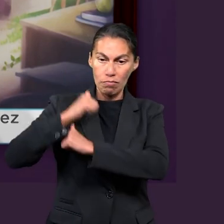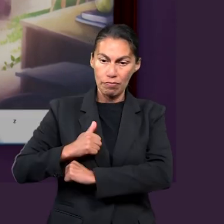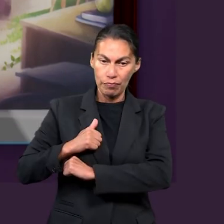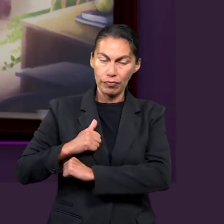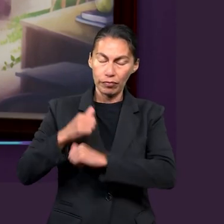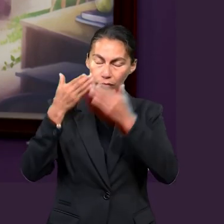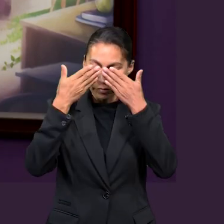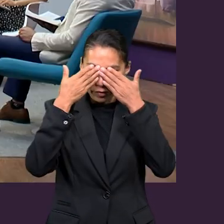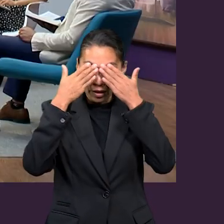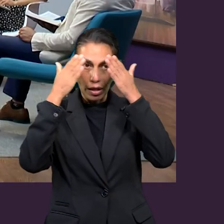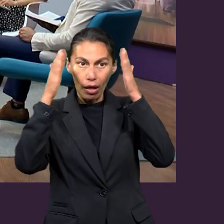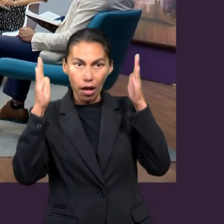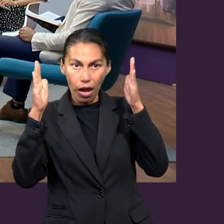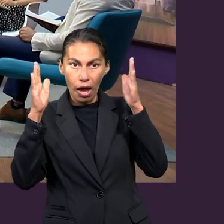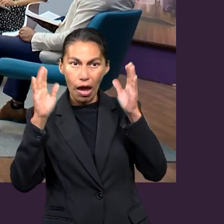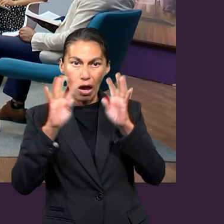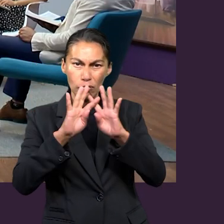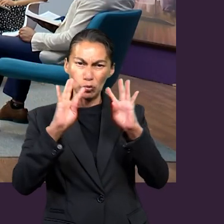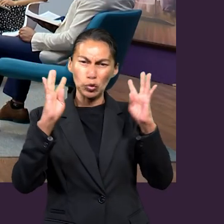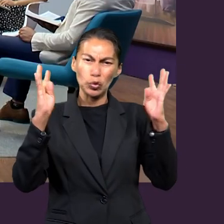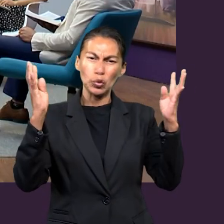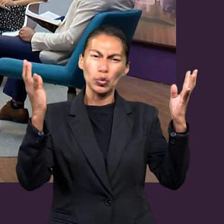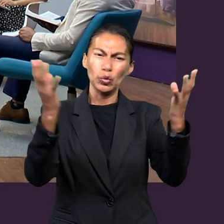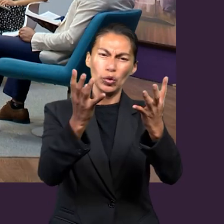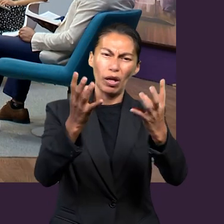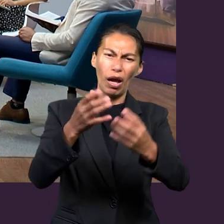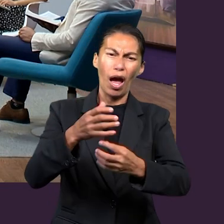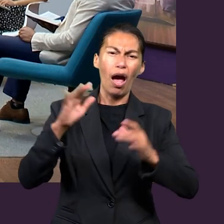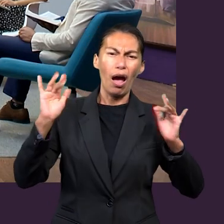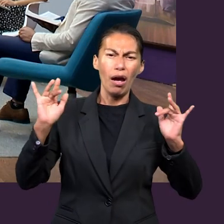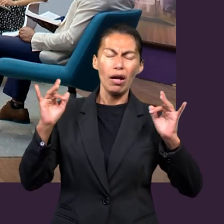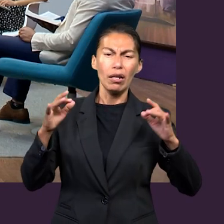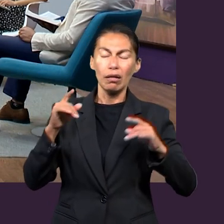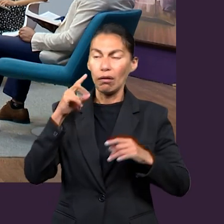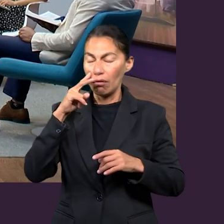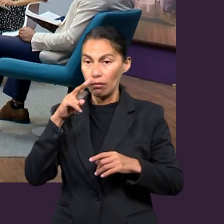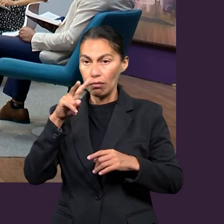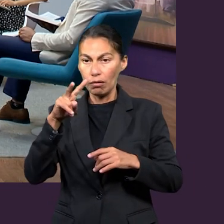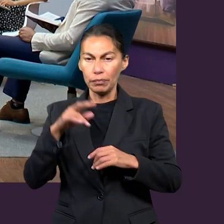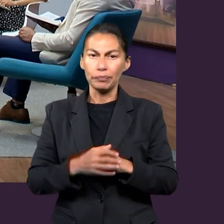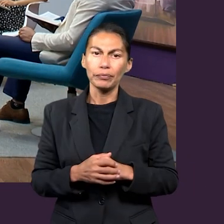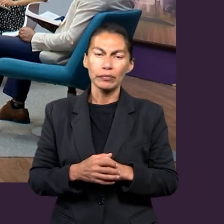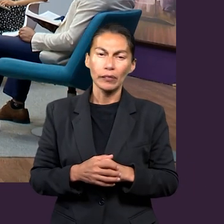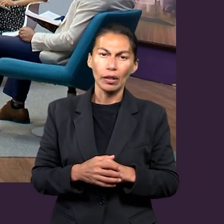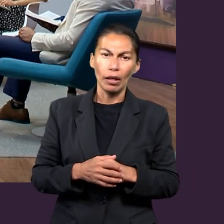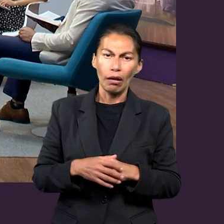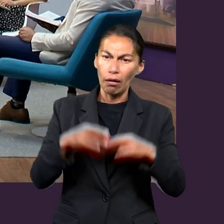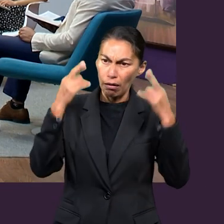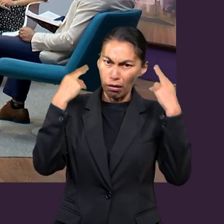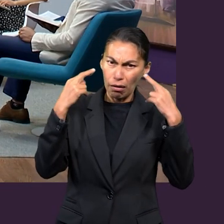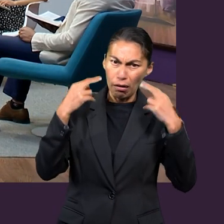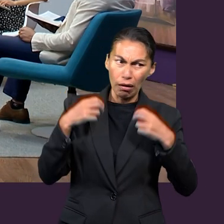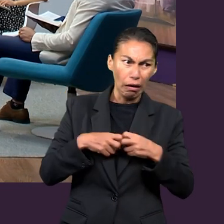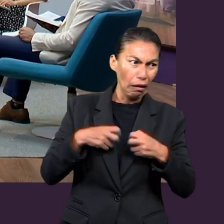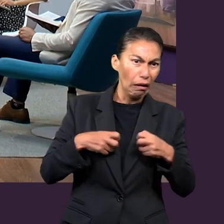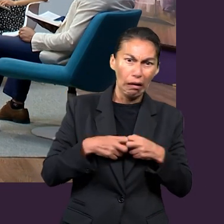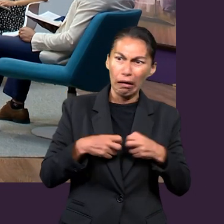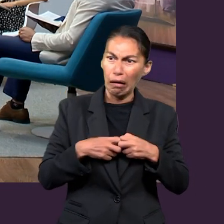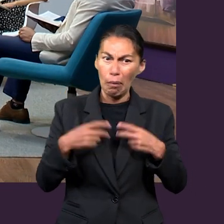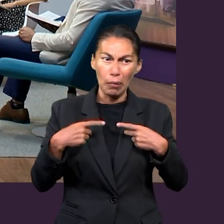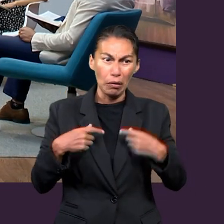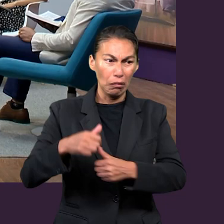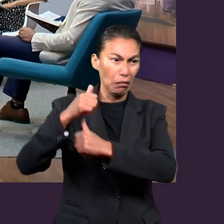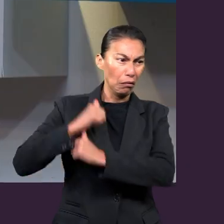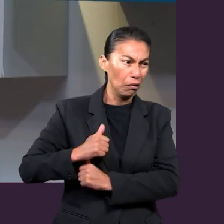ángeles. Muy bien. El rey estaba muy temeroso porque solamente veía el ejército